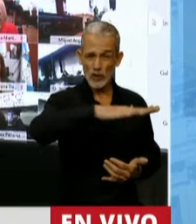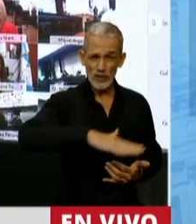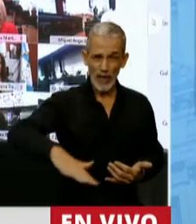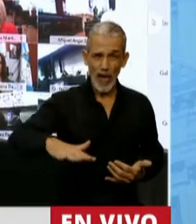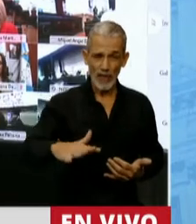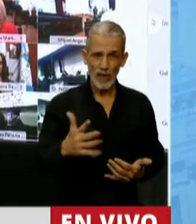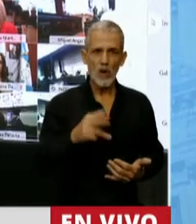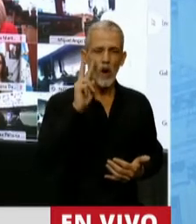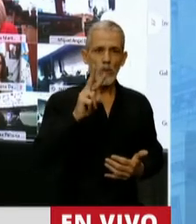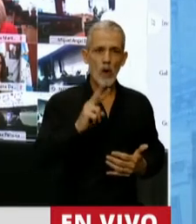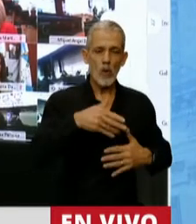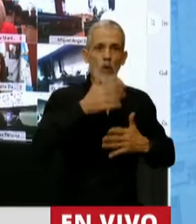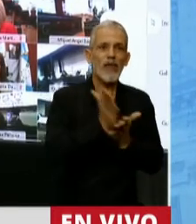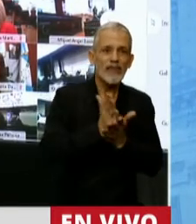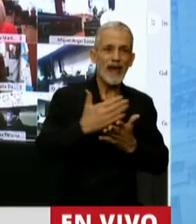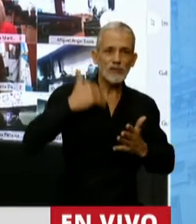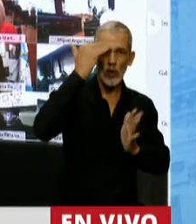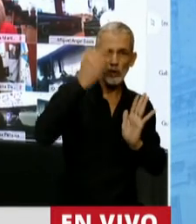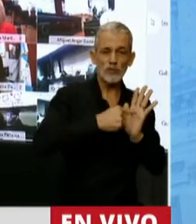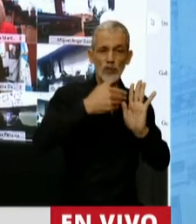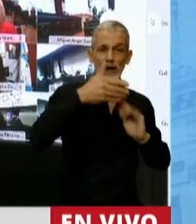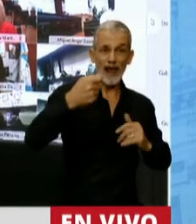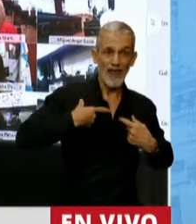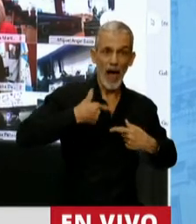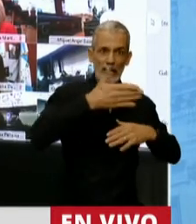casos limitados sus derechos constitucionales